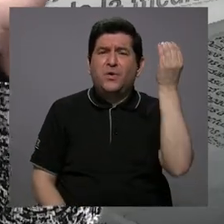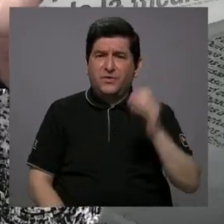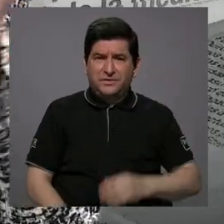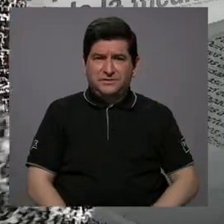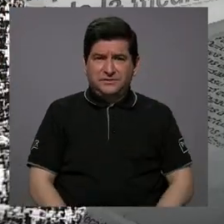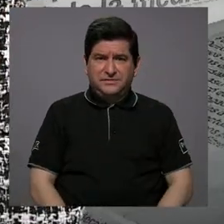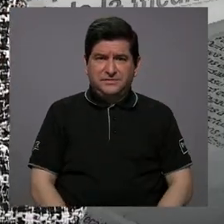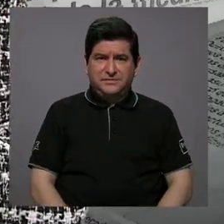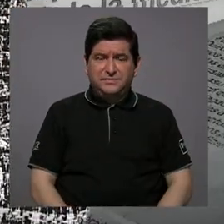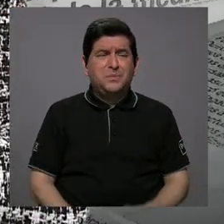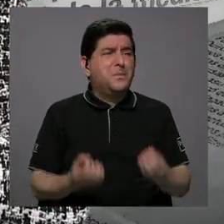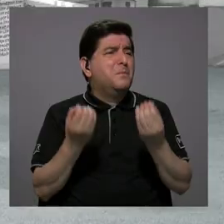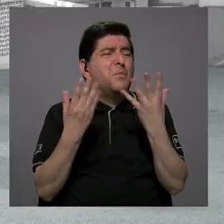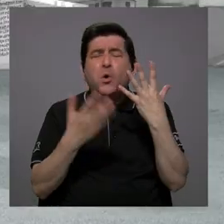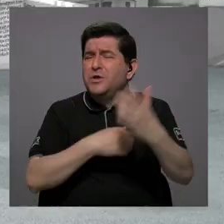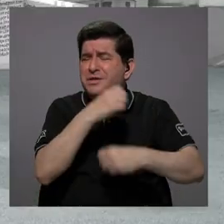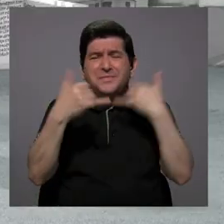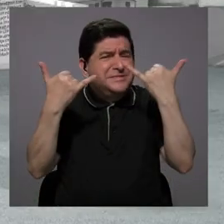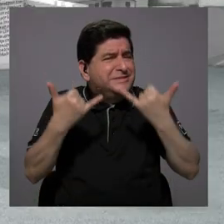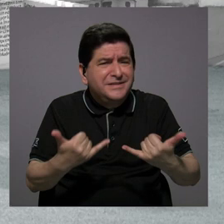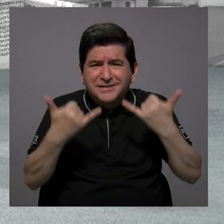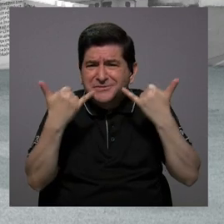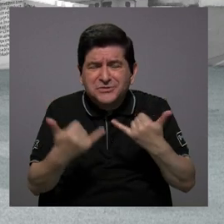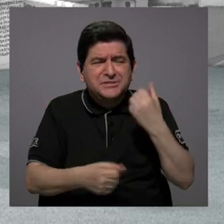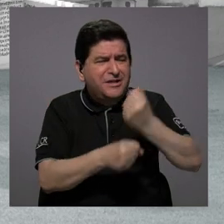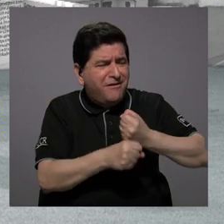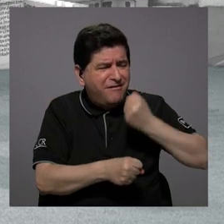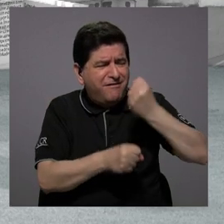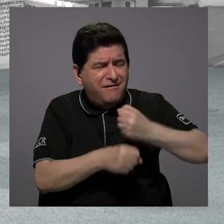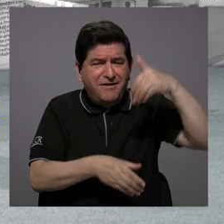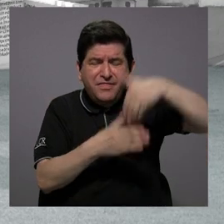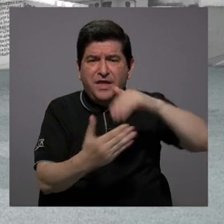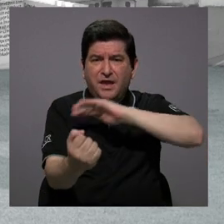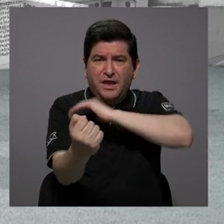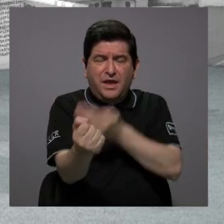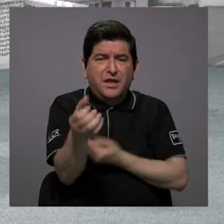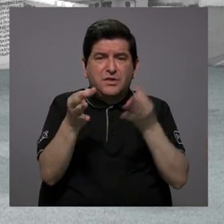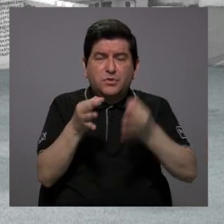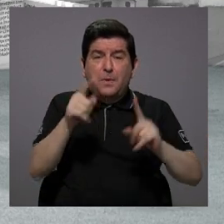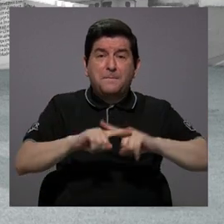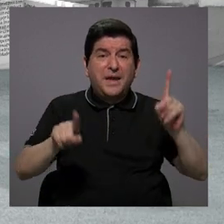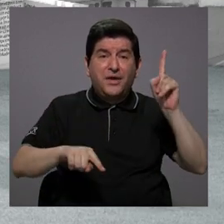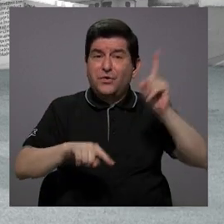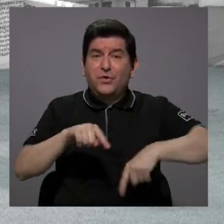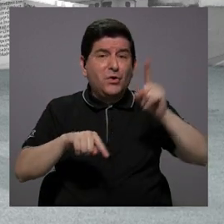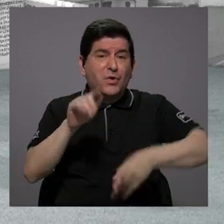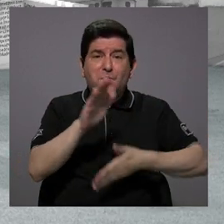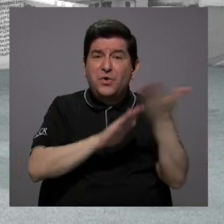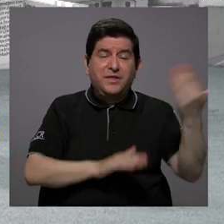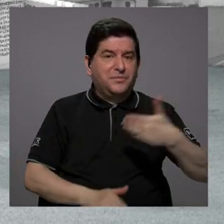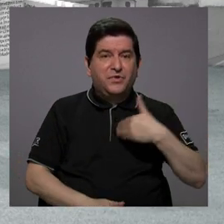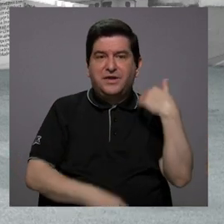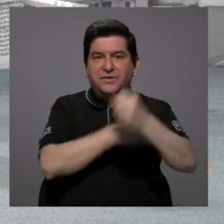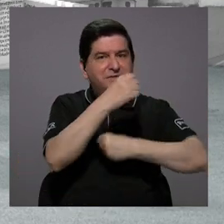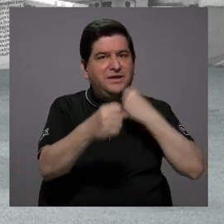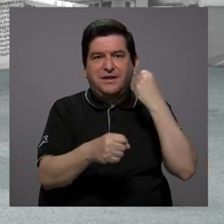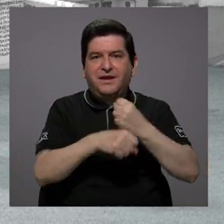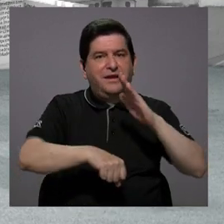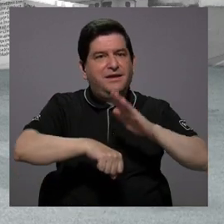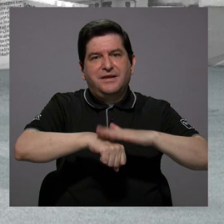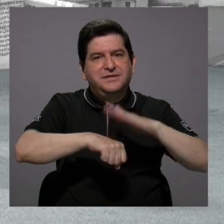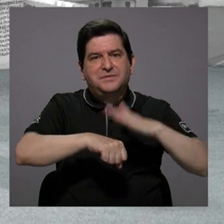sobrados años, ¿verdad? De trabajar en el Poder Judicial, pero no se pueden ir porque no tienen nada. Entonces,